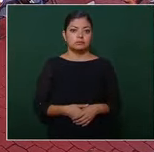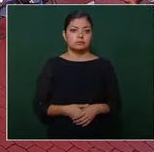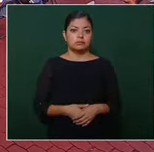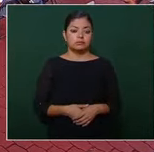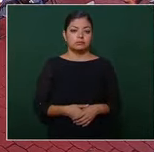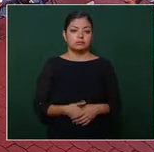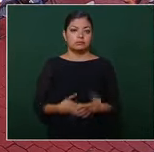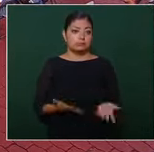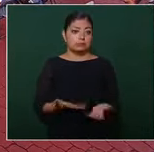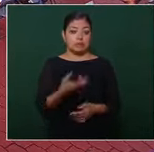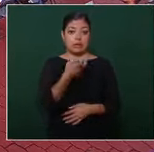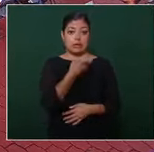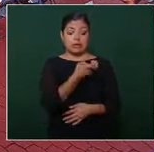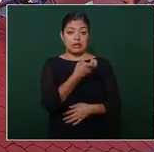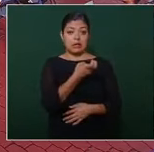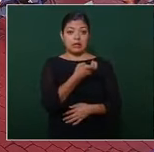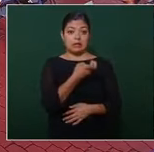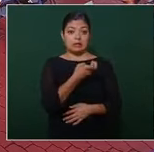esto es